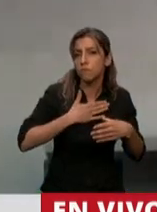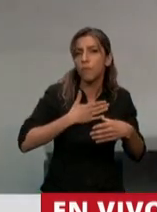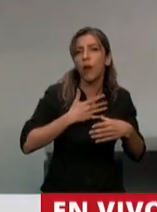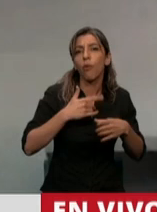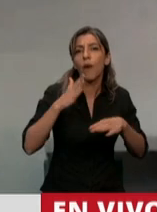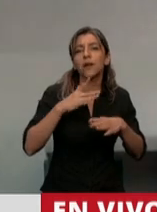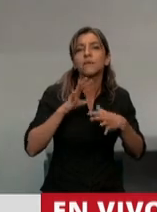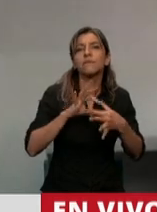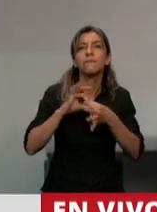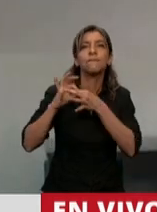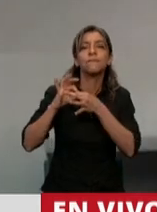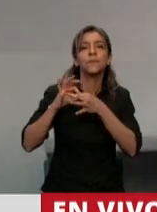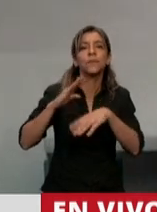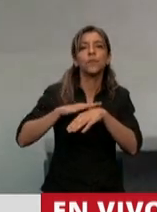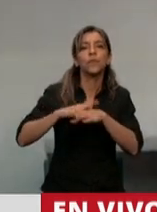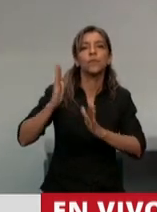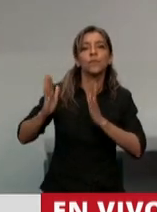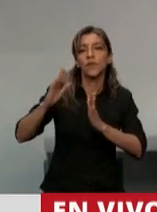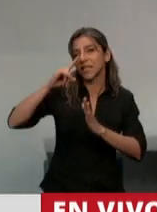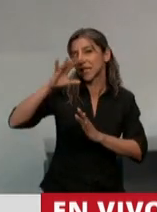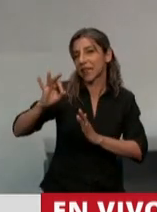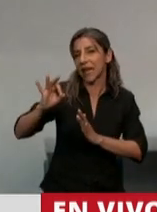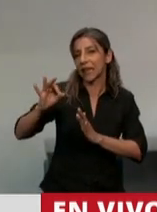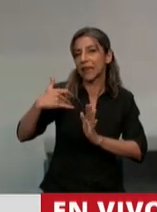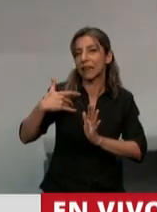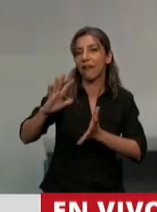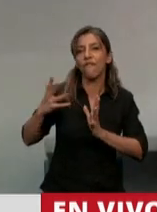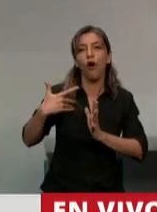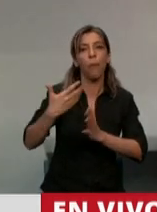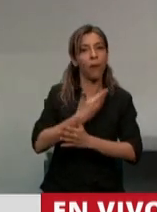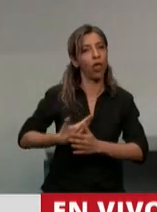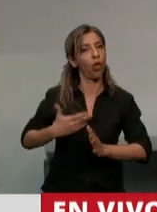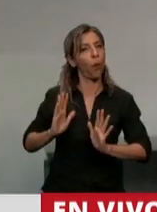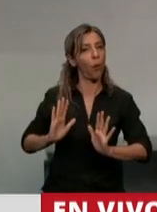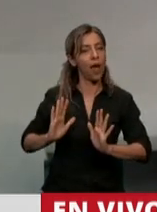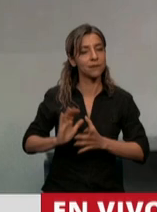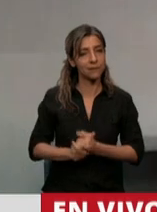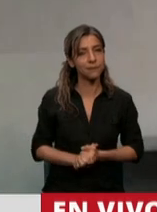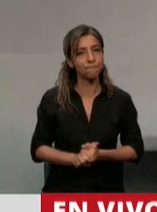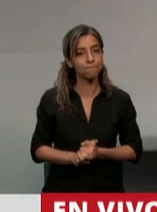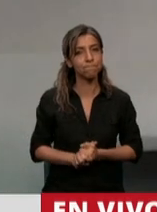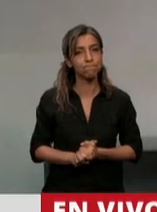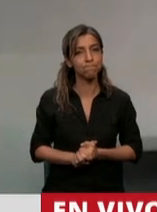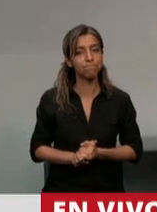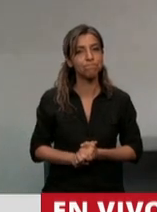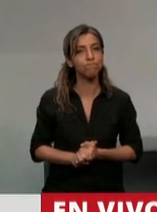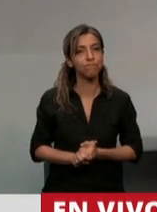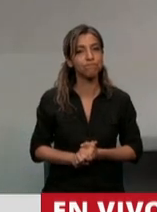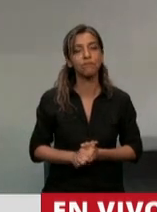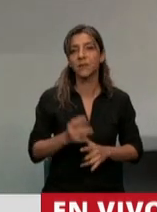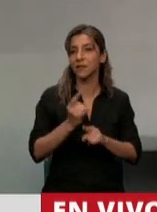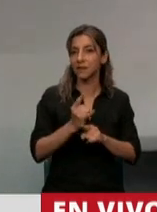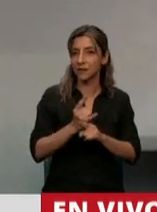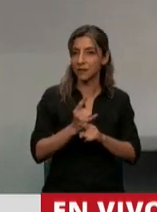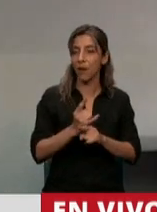Sabemos de qué hablamos cuando decimos, como suele decir siempre nuestro